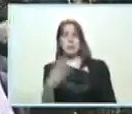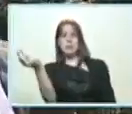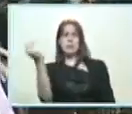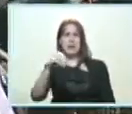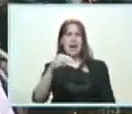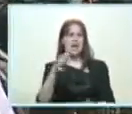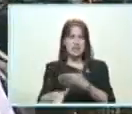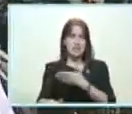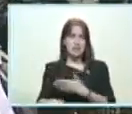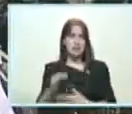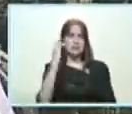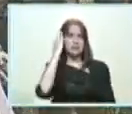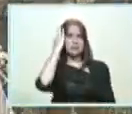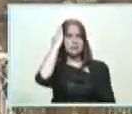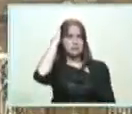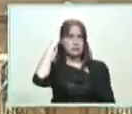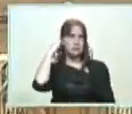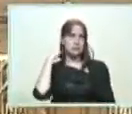así.